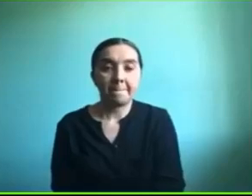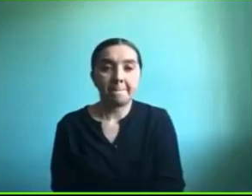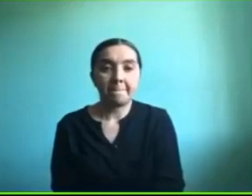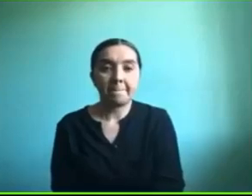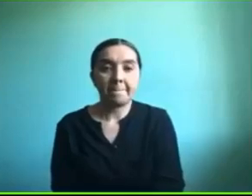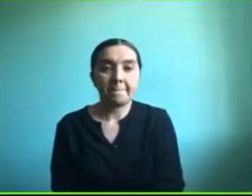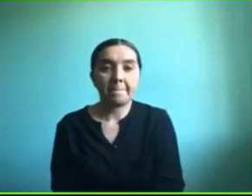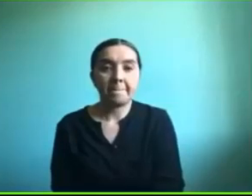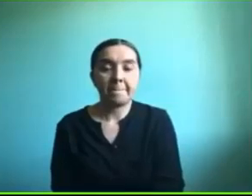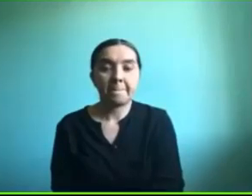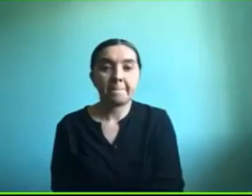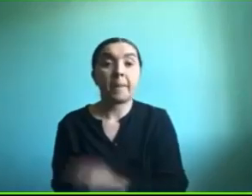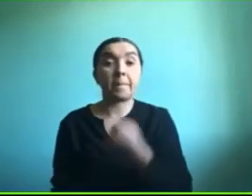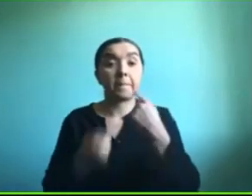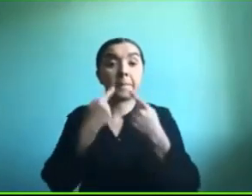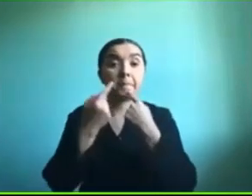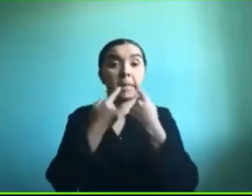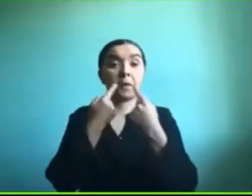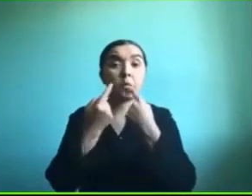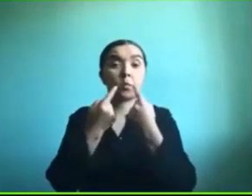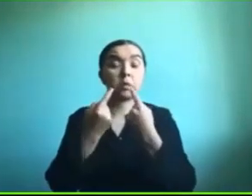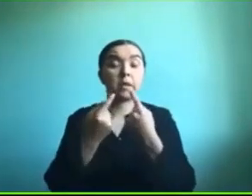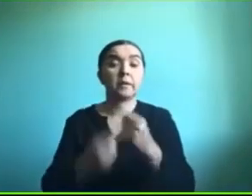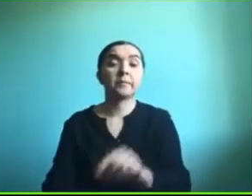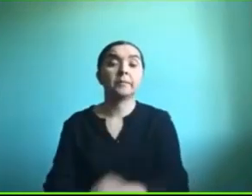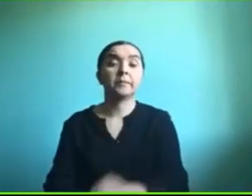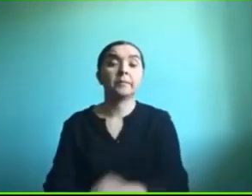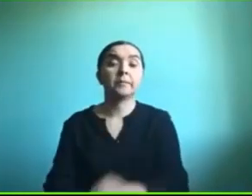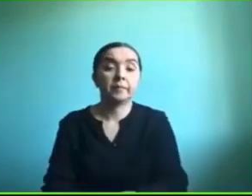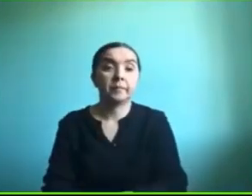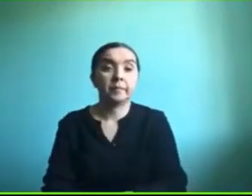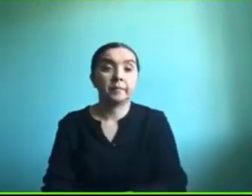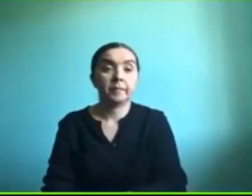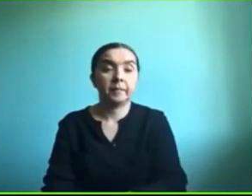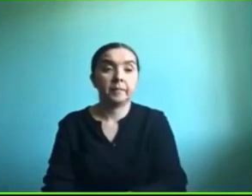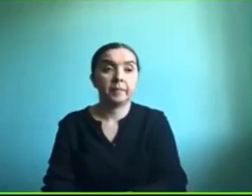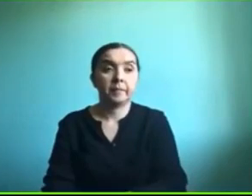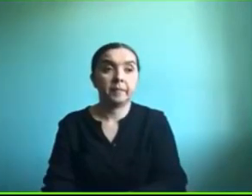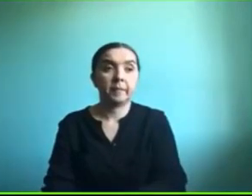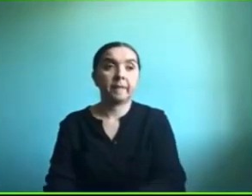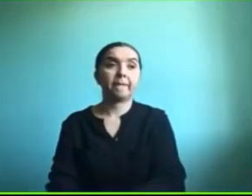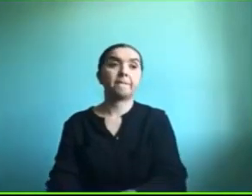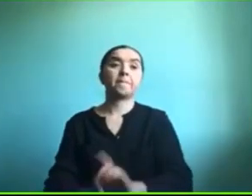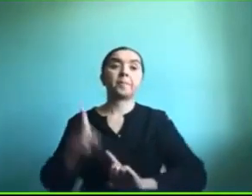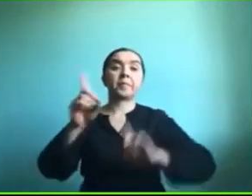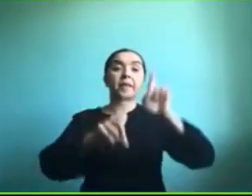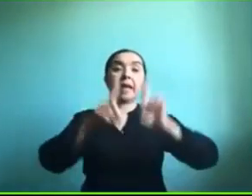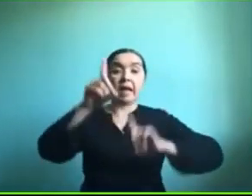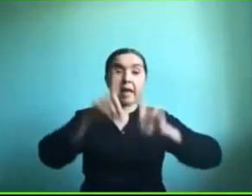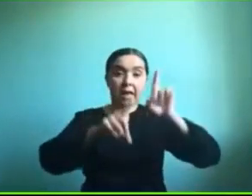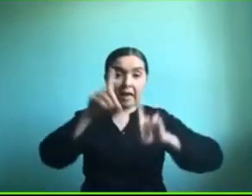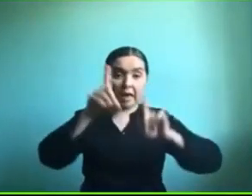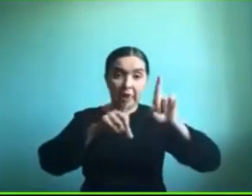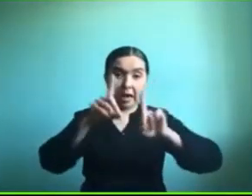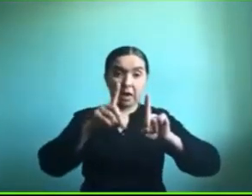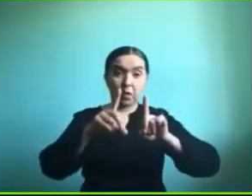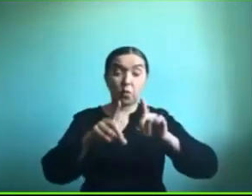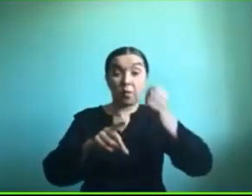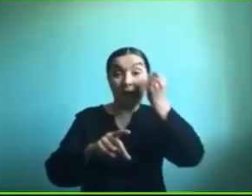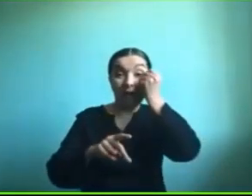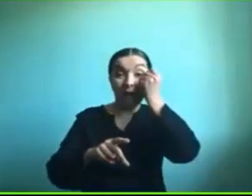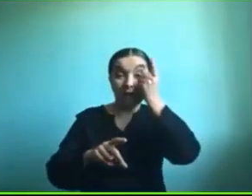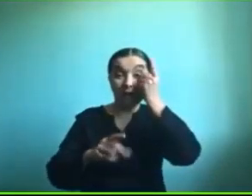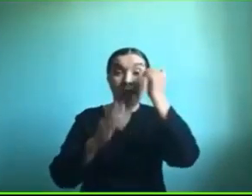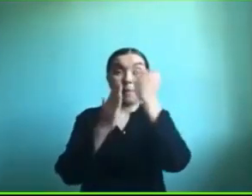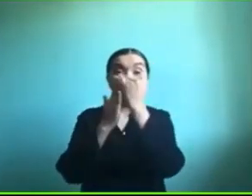ya dice alguna recomendación de software o apps para trabajar las habilidades